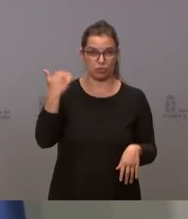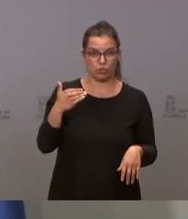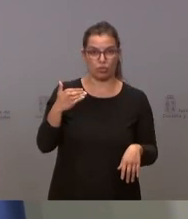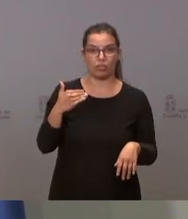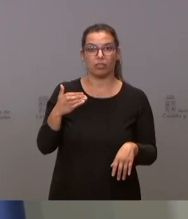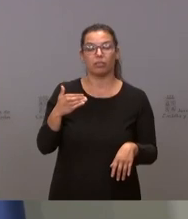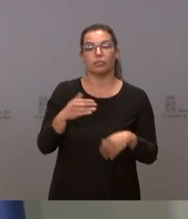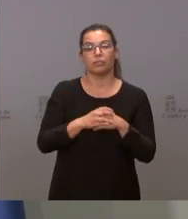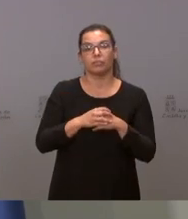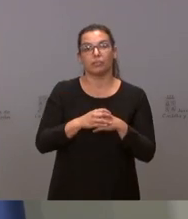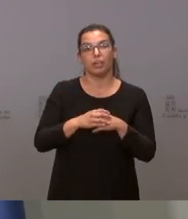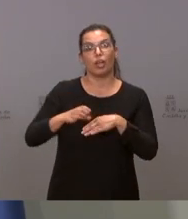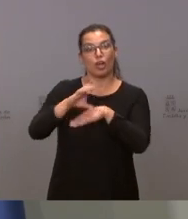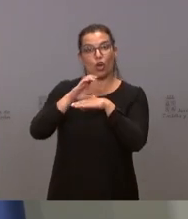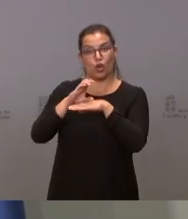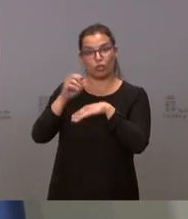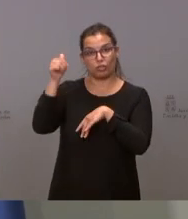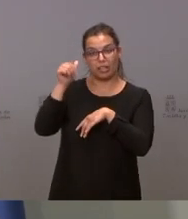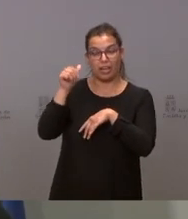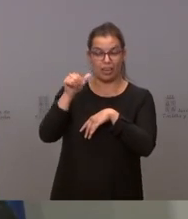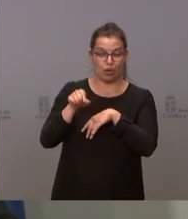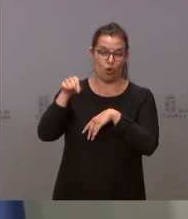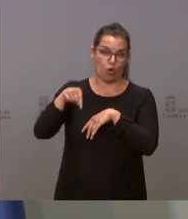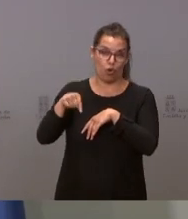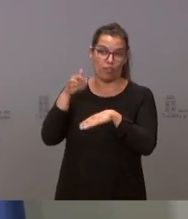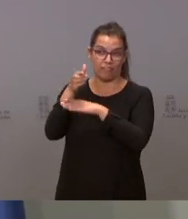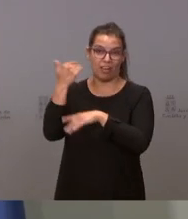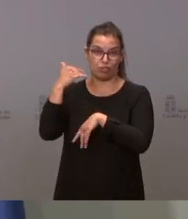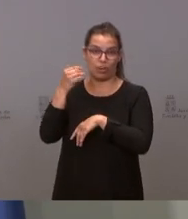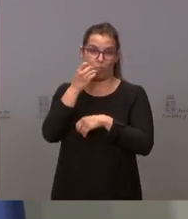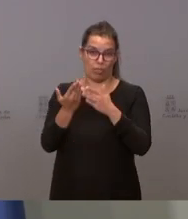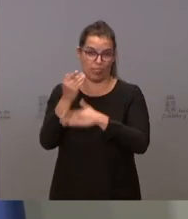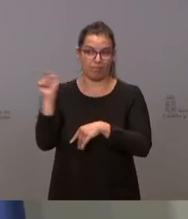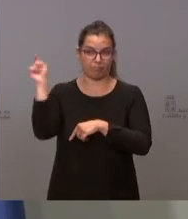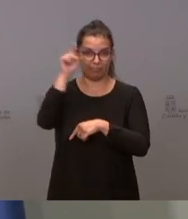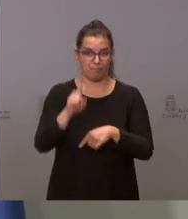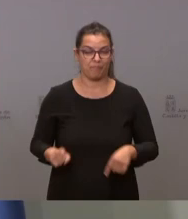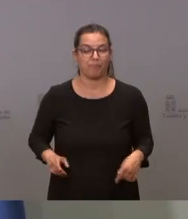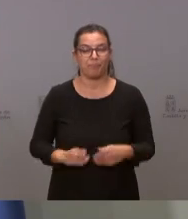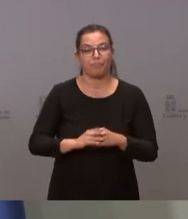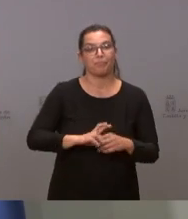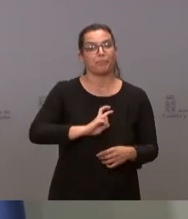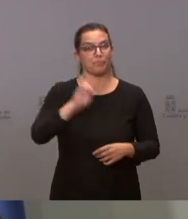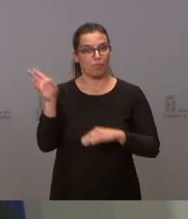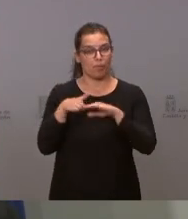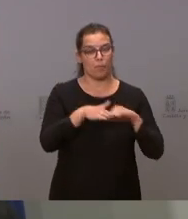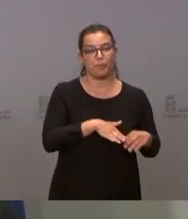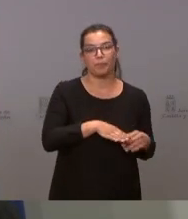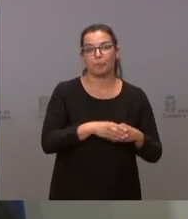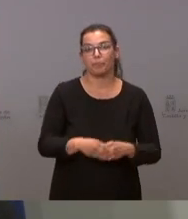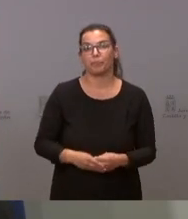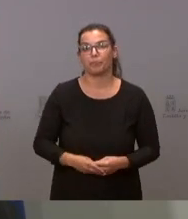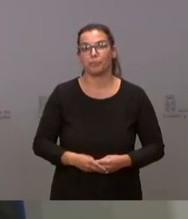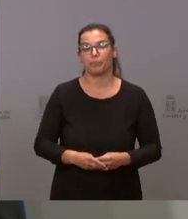tendrá un buen día en la provincia de Soria. Por otra parte, se impone